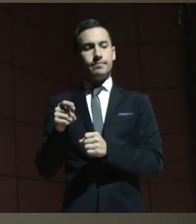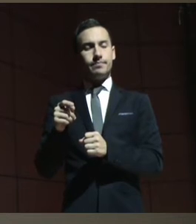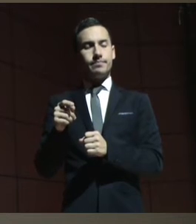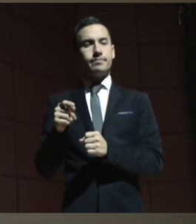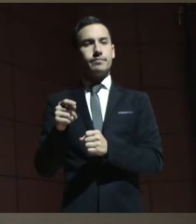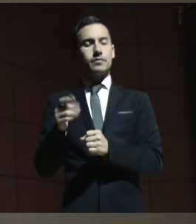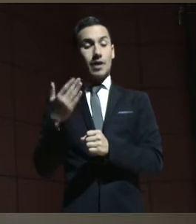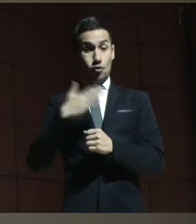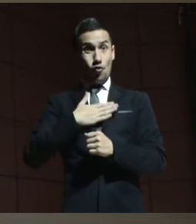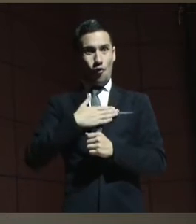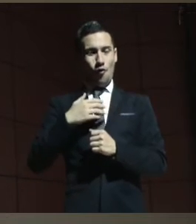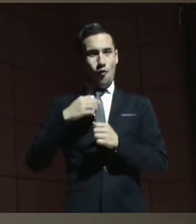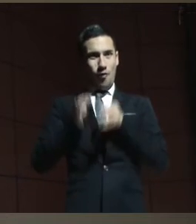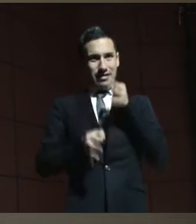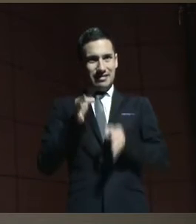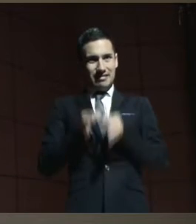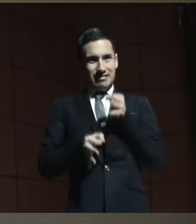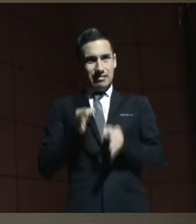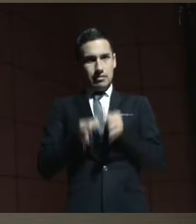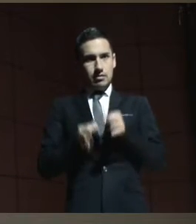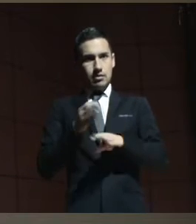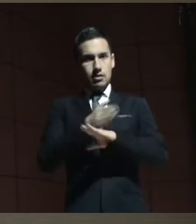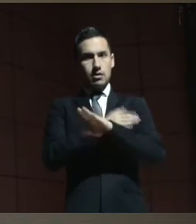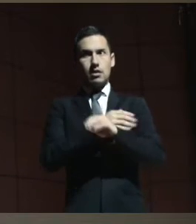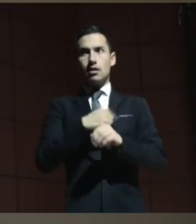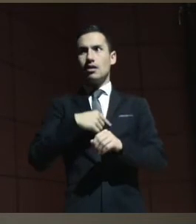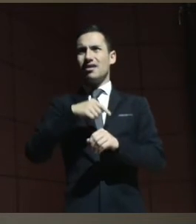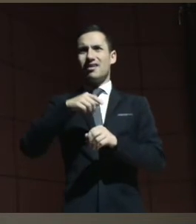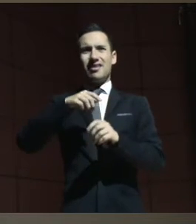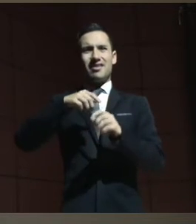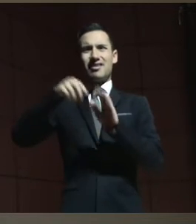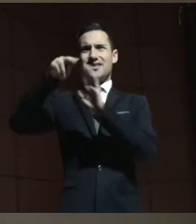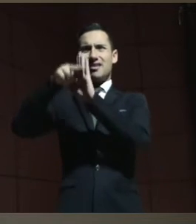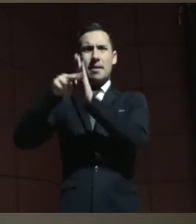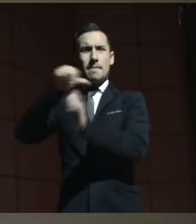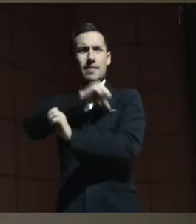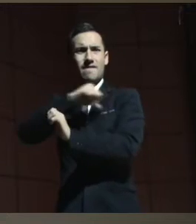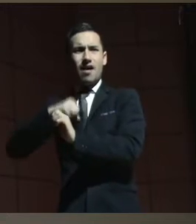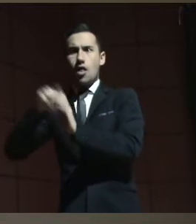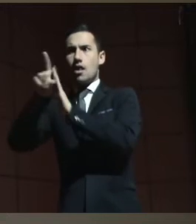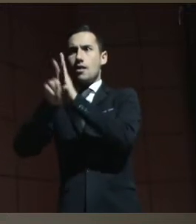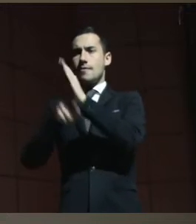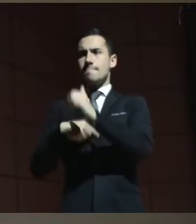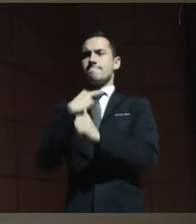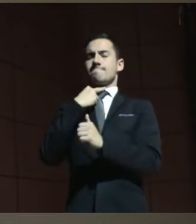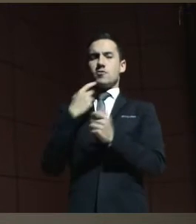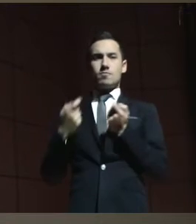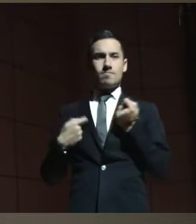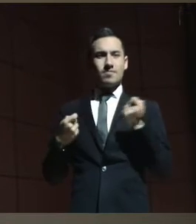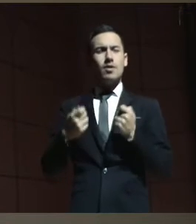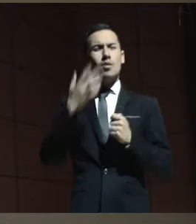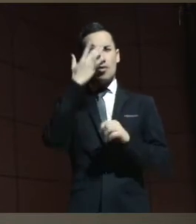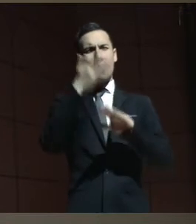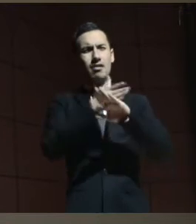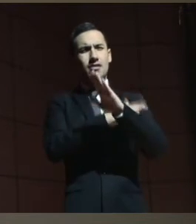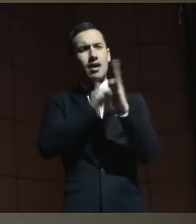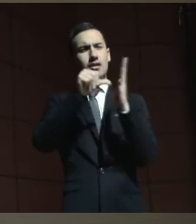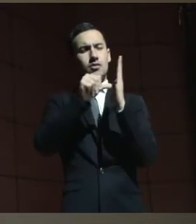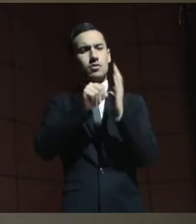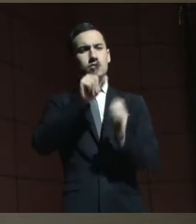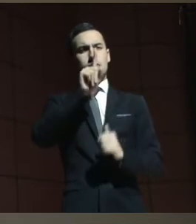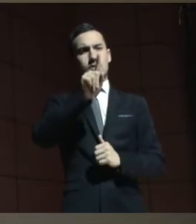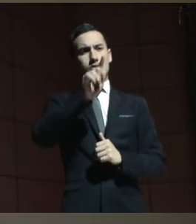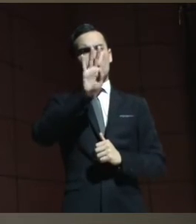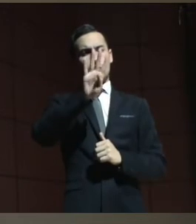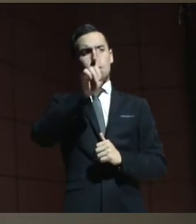el orden privado legal no me lo permitía. Porque también nosotros teníamos un artículo, el 141